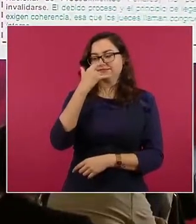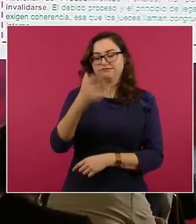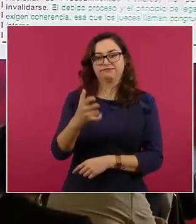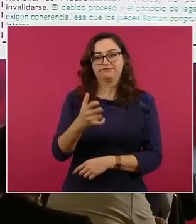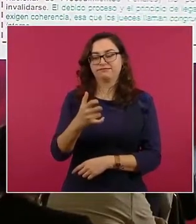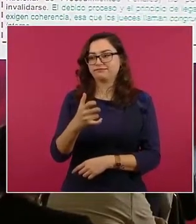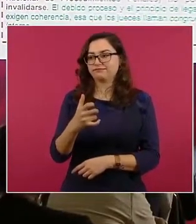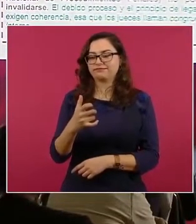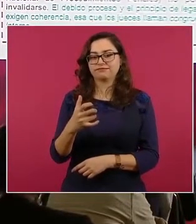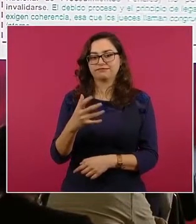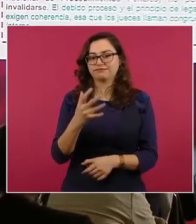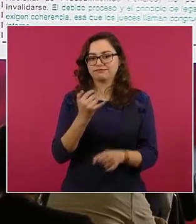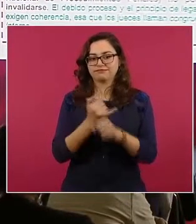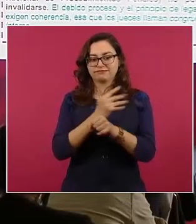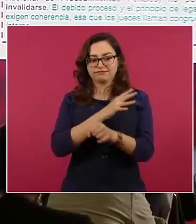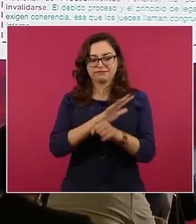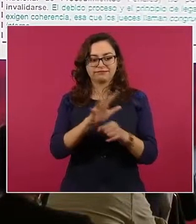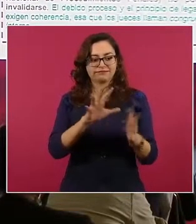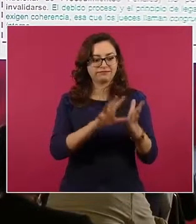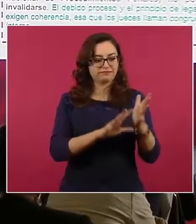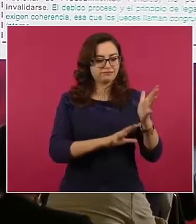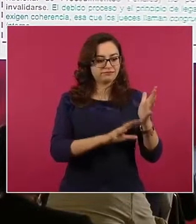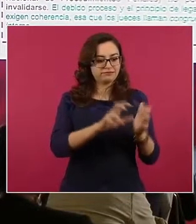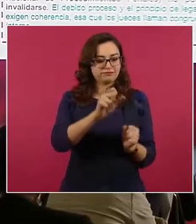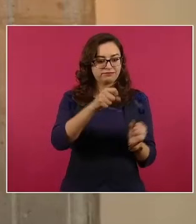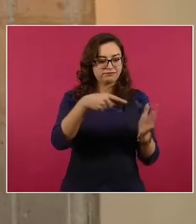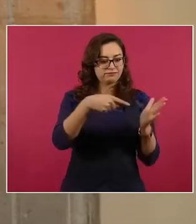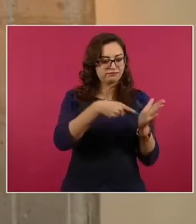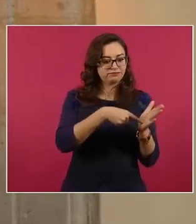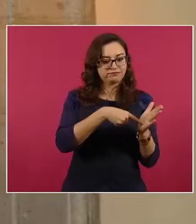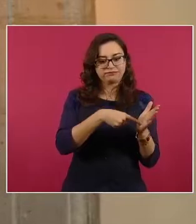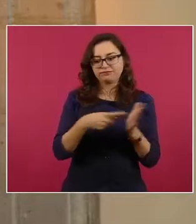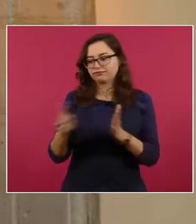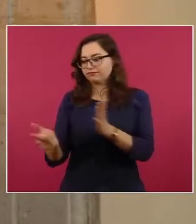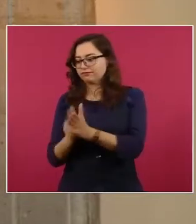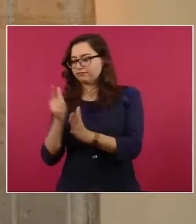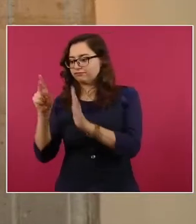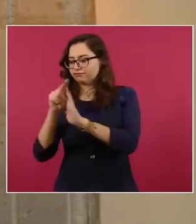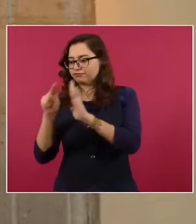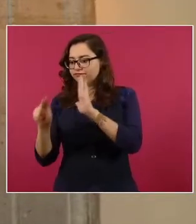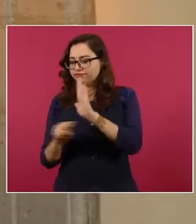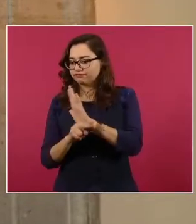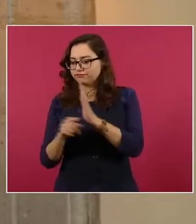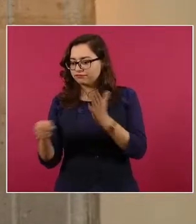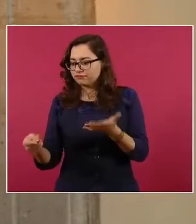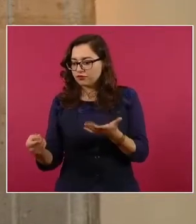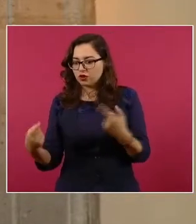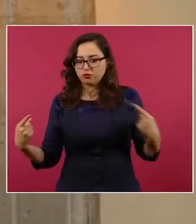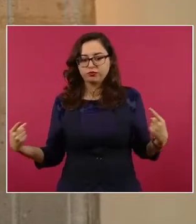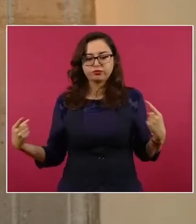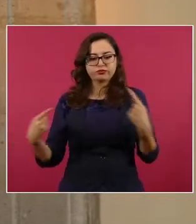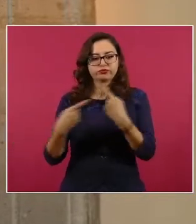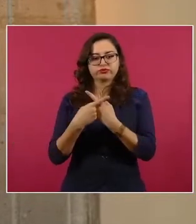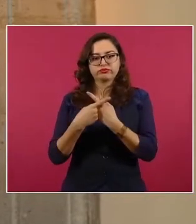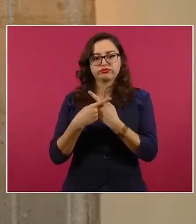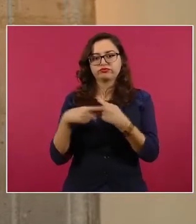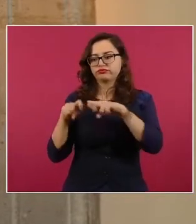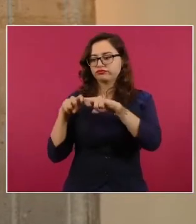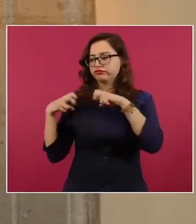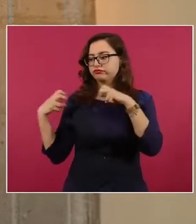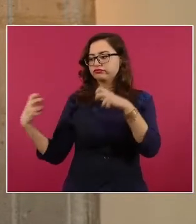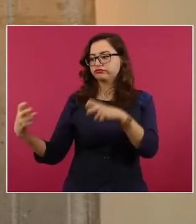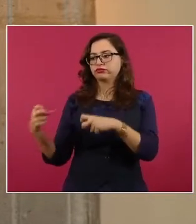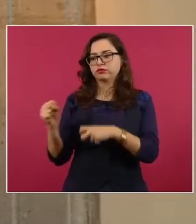cambiar el sentido de la norma sin alterar su texto. Es decir, un fraude a la Constitución por la vía de la